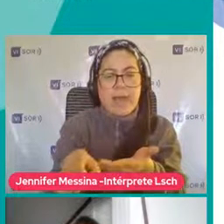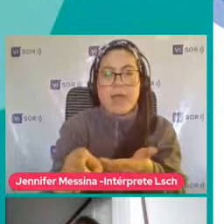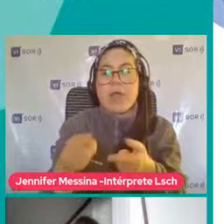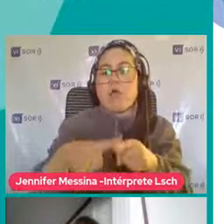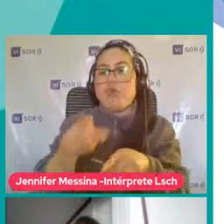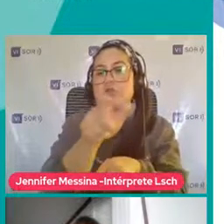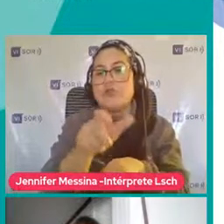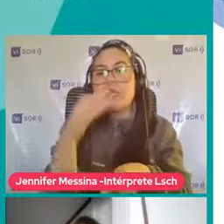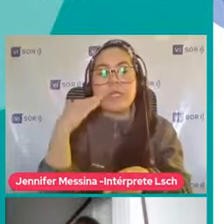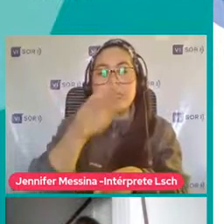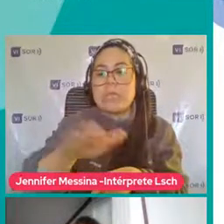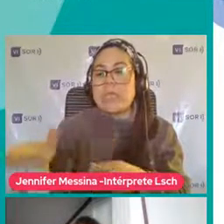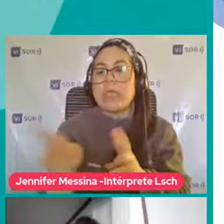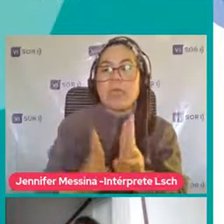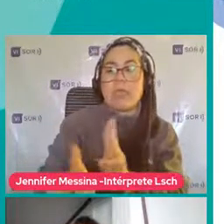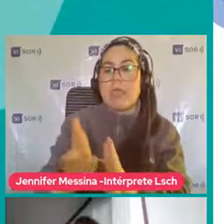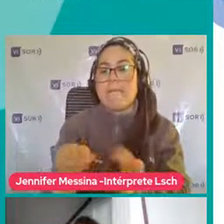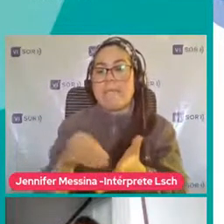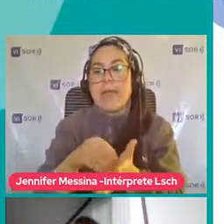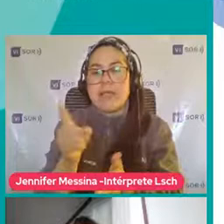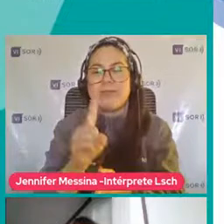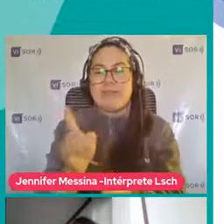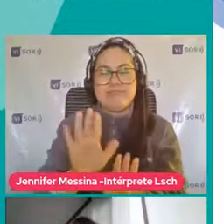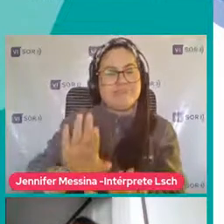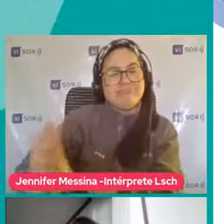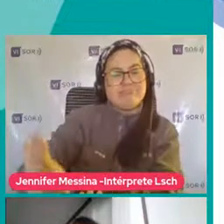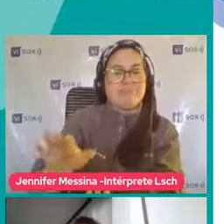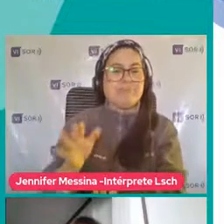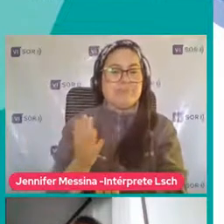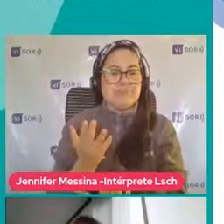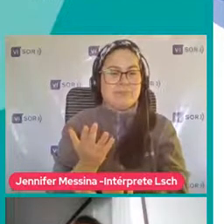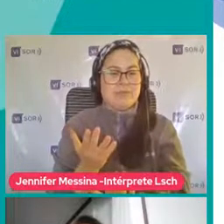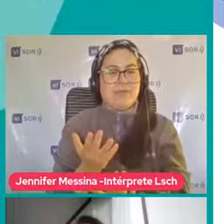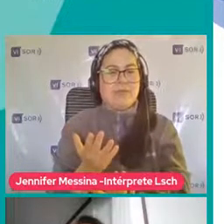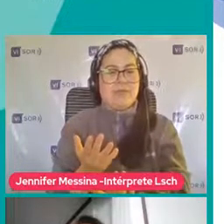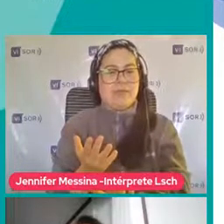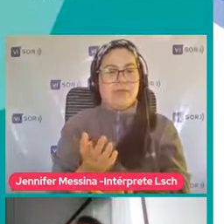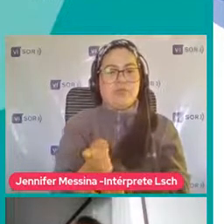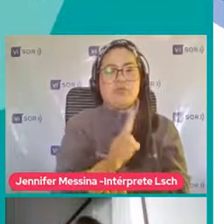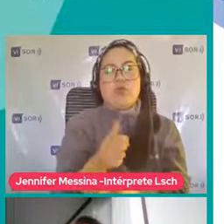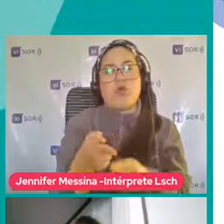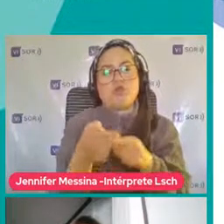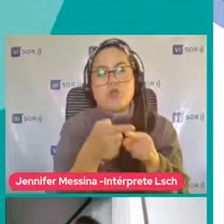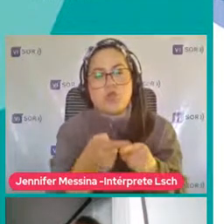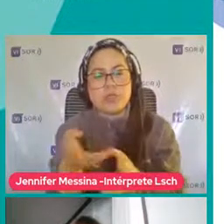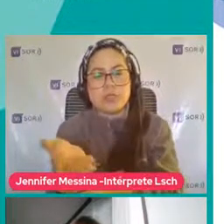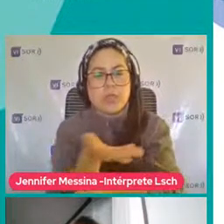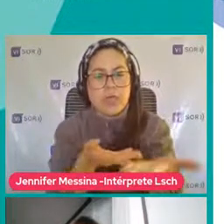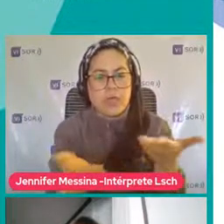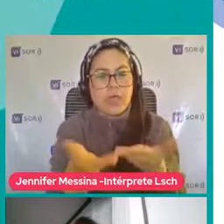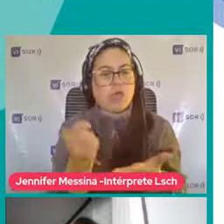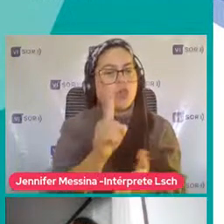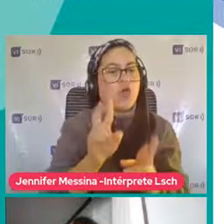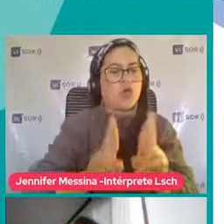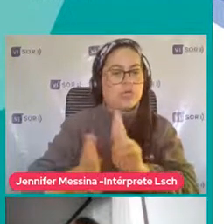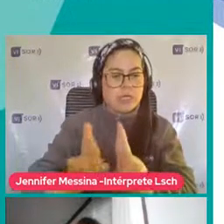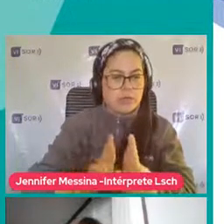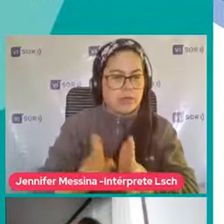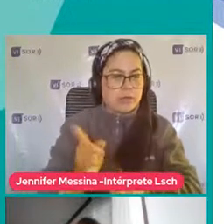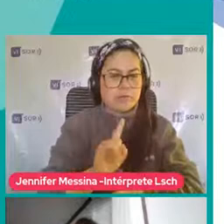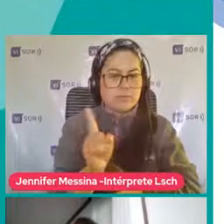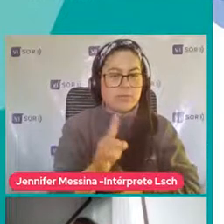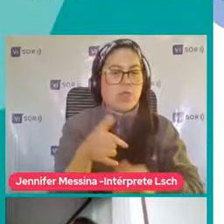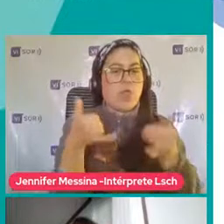demás niños Estas alteraciones Son utilizadas No de manera social No para relacionarse Es un juego